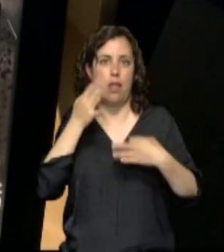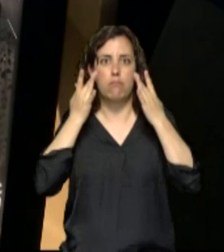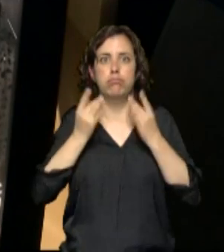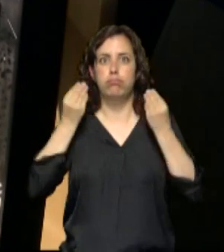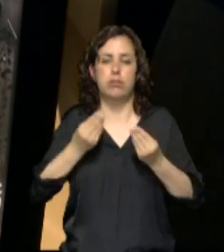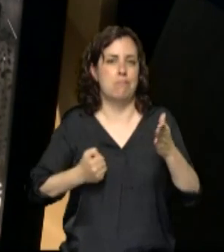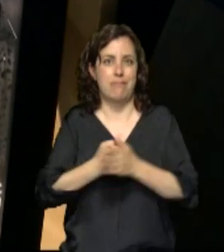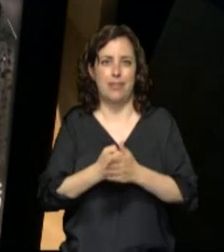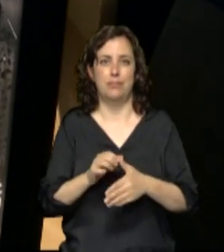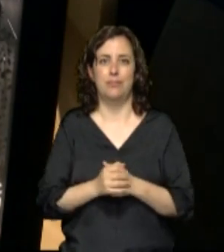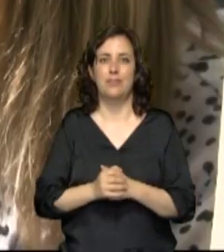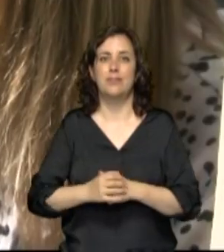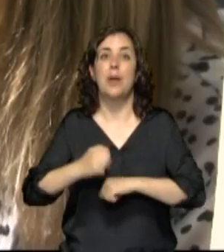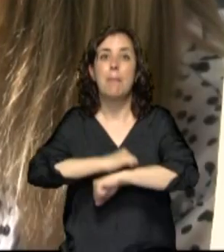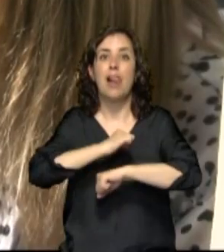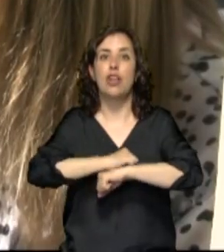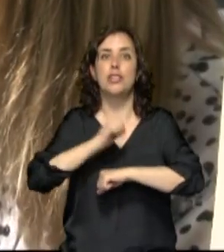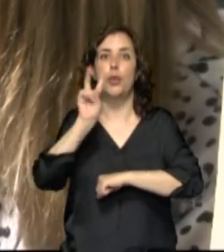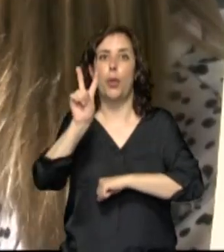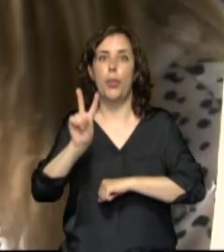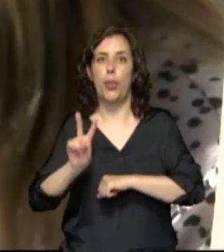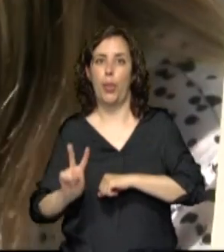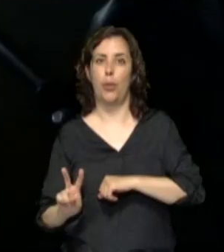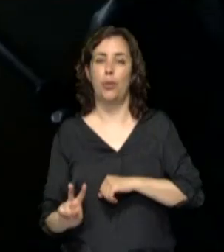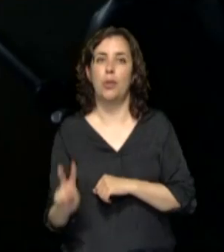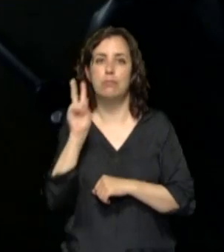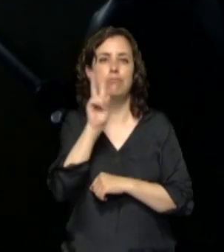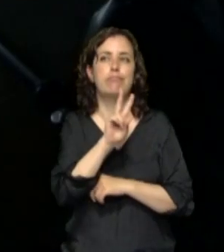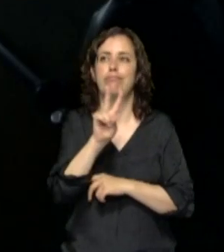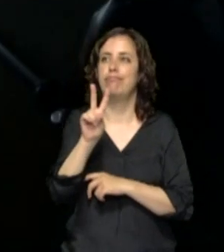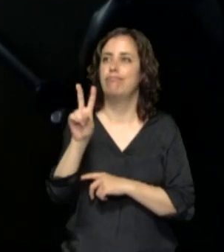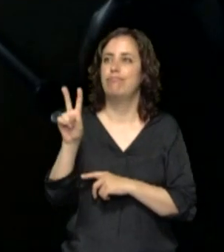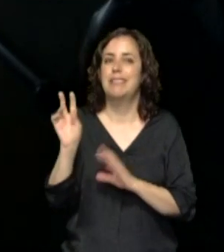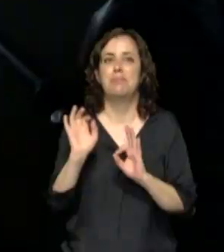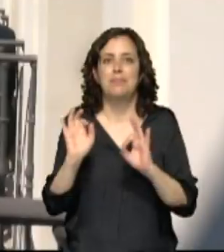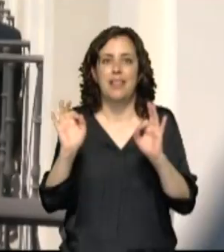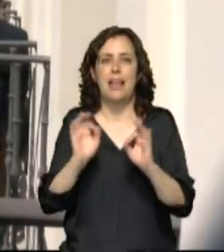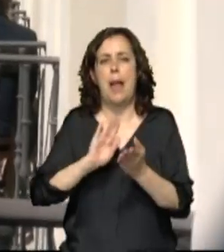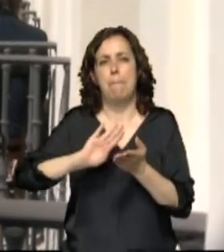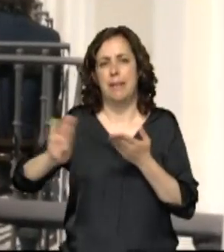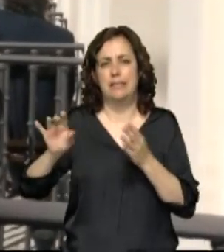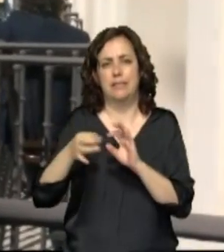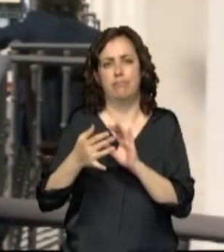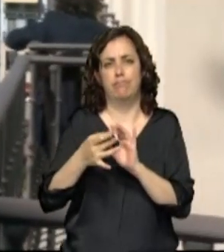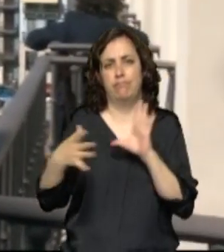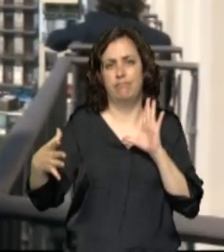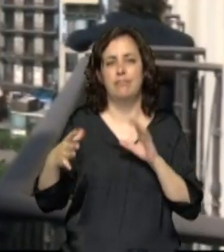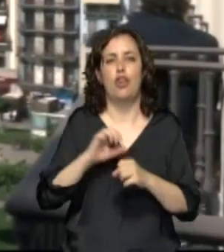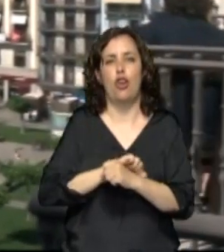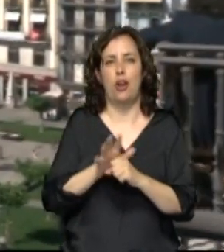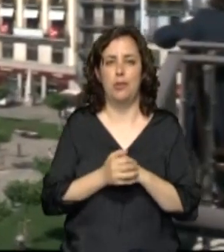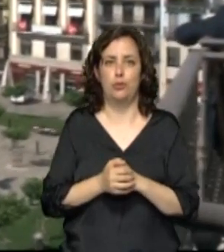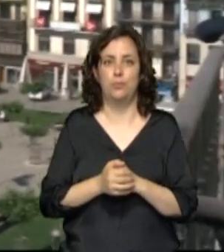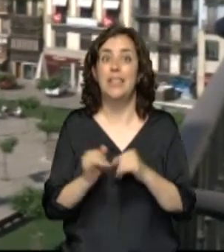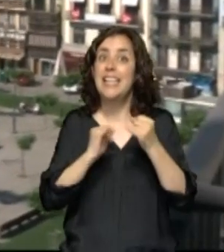balcones permiten un terraceo diferente para dos personas, un mirador exclusivo apartado del coronavirus. Tiempos de crisis son tiempos de oportunidades.